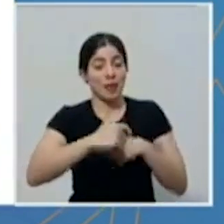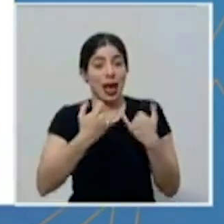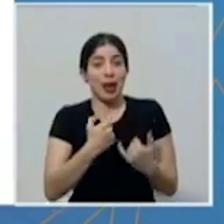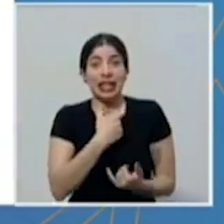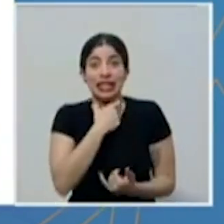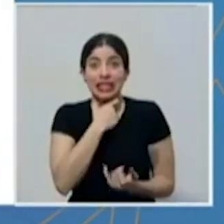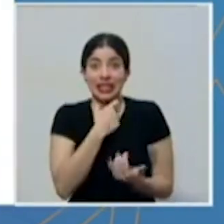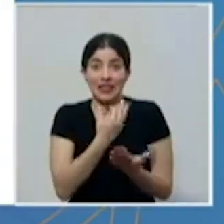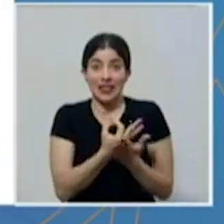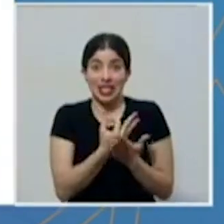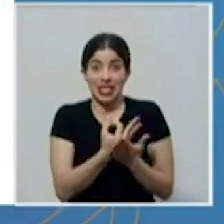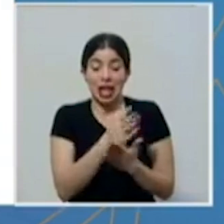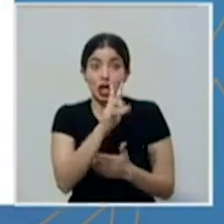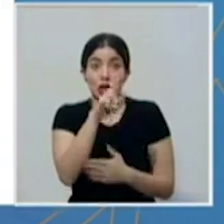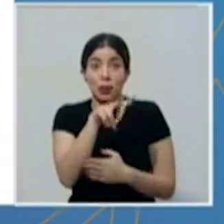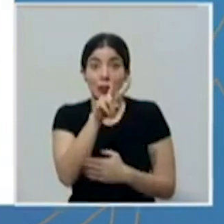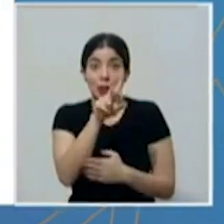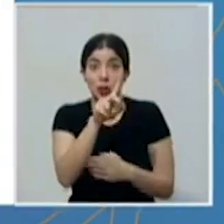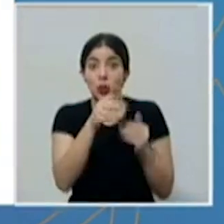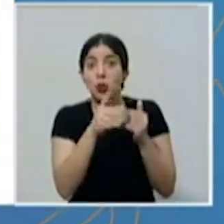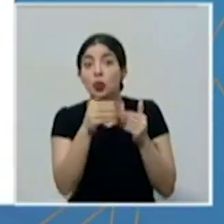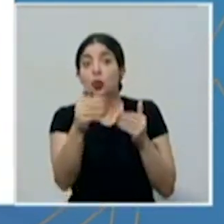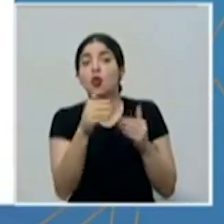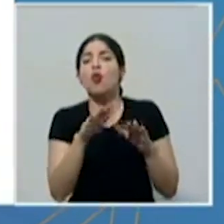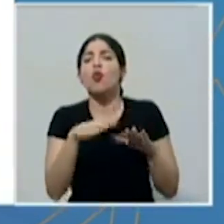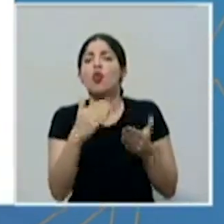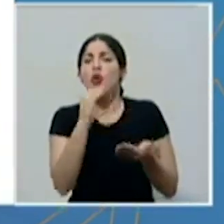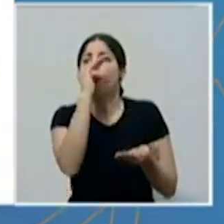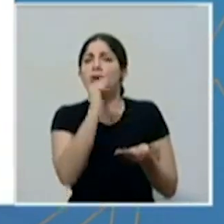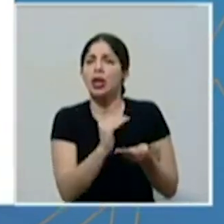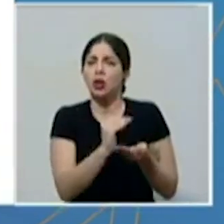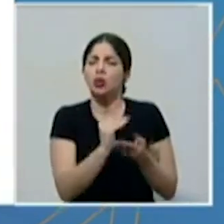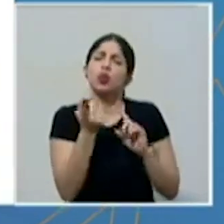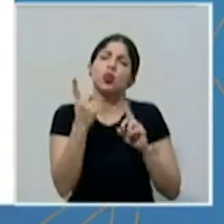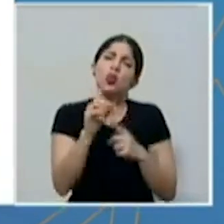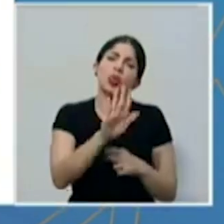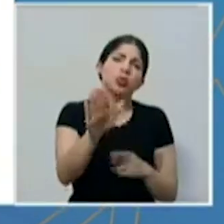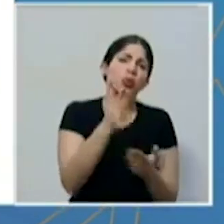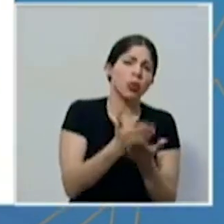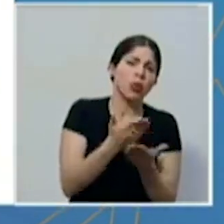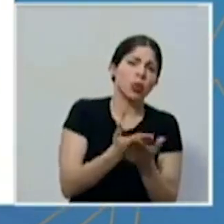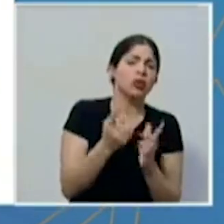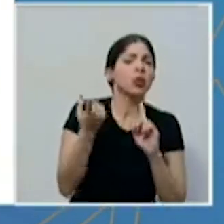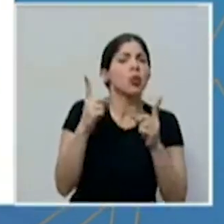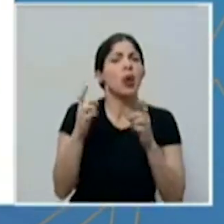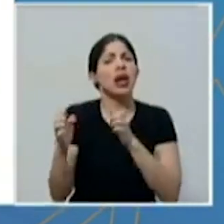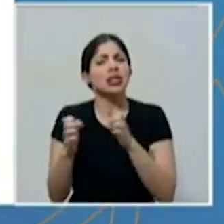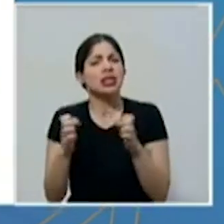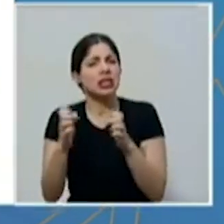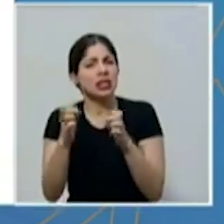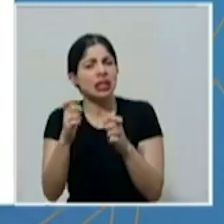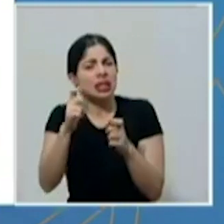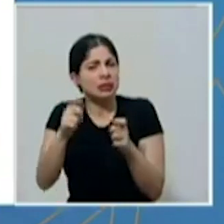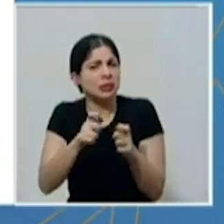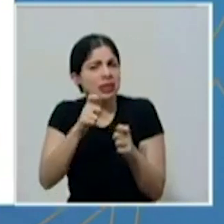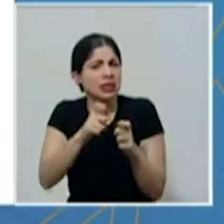fiscal a partir del 2021. ¿Qué propuestas y qué propuestas estrategias concretas